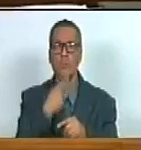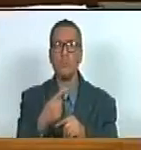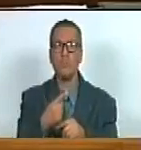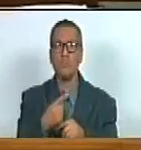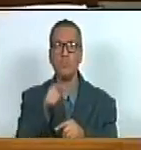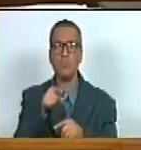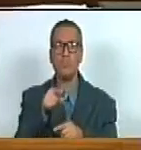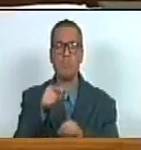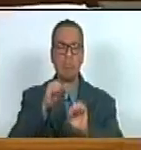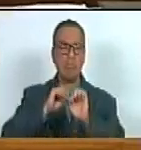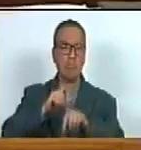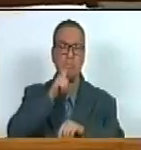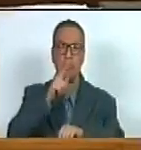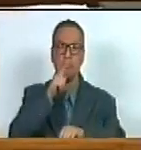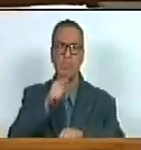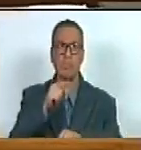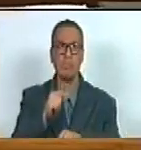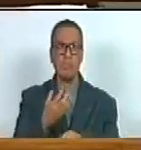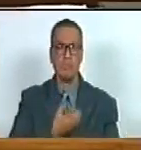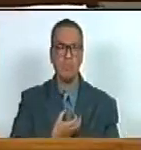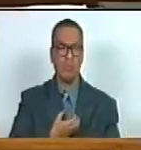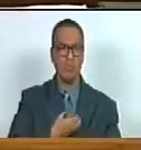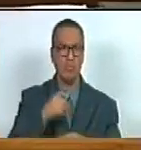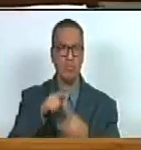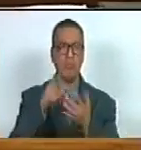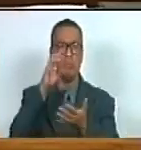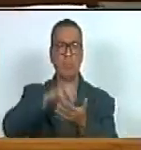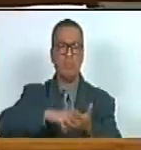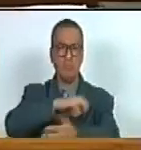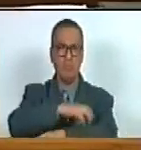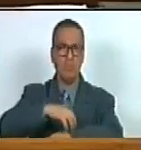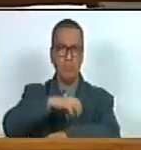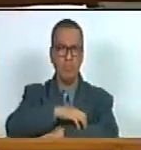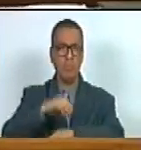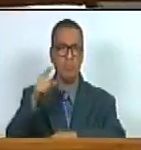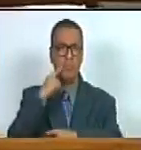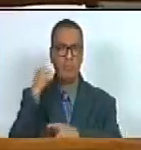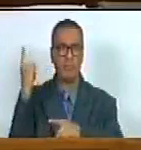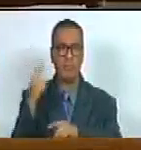este irresponsable alcalde del tigre adelante video